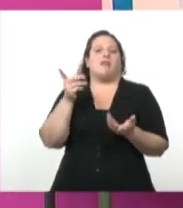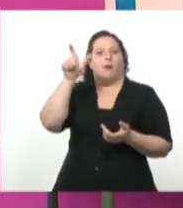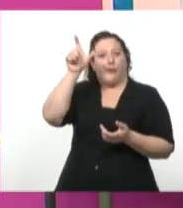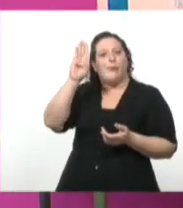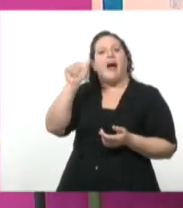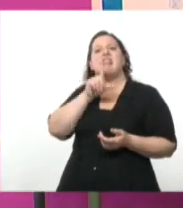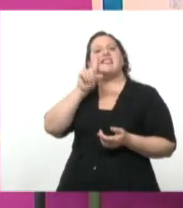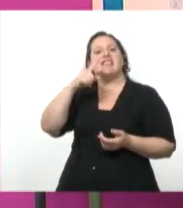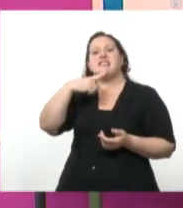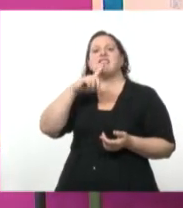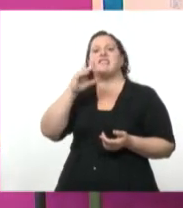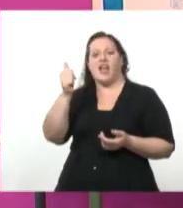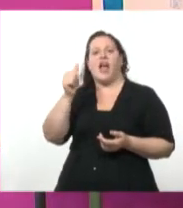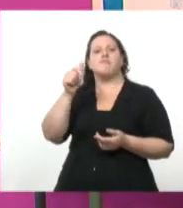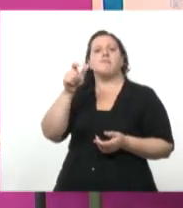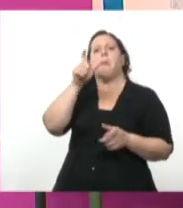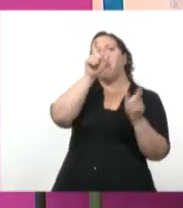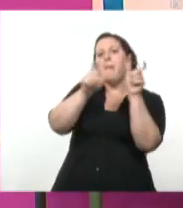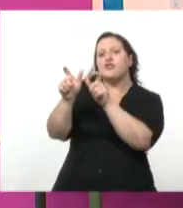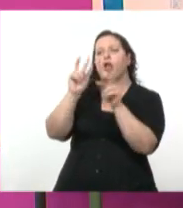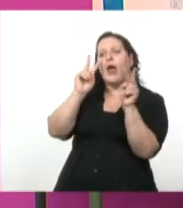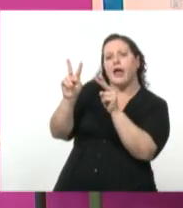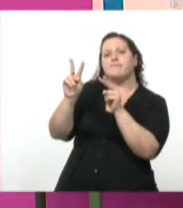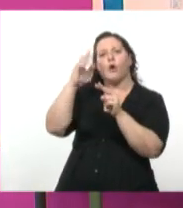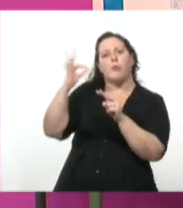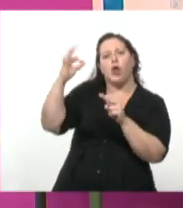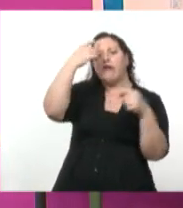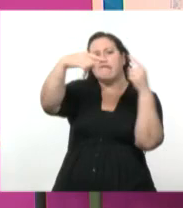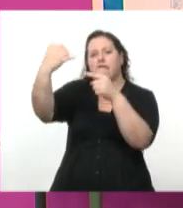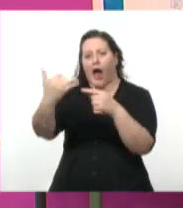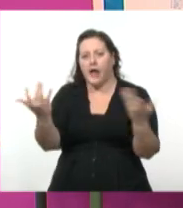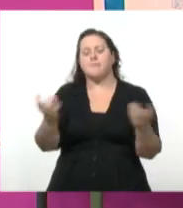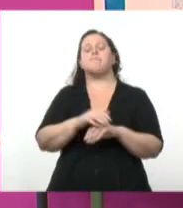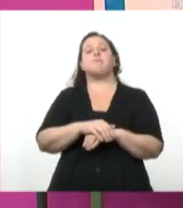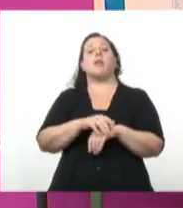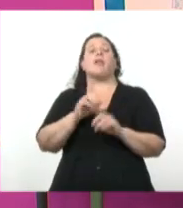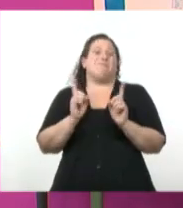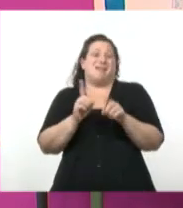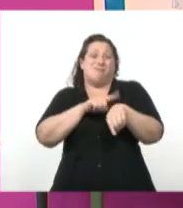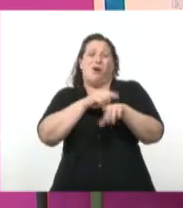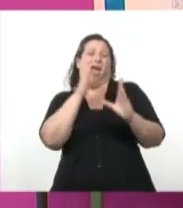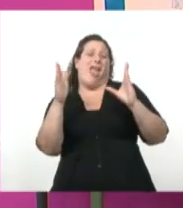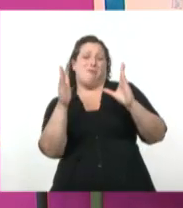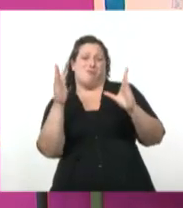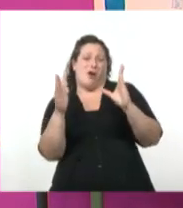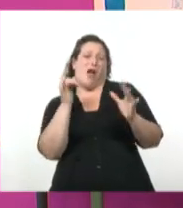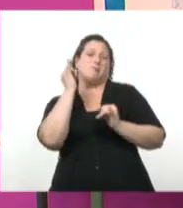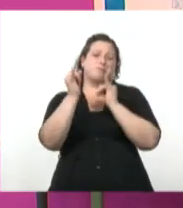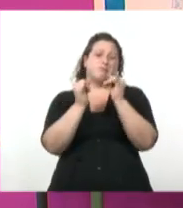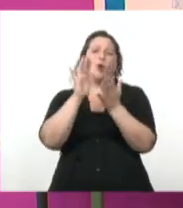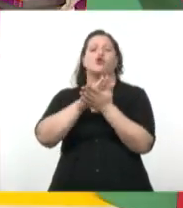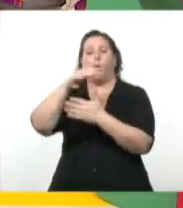Recordemos que en Cuba, en este periodo en el que estamos relatando y narrando un poco los hechos previos a la revolución,